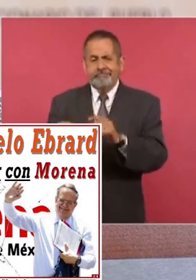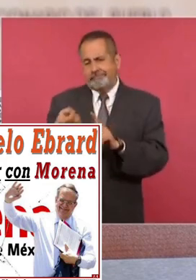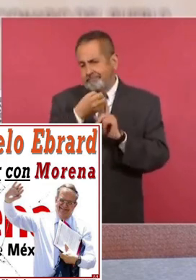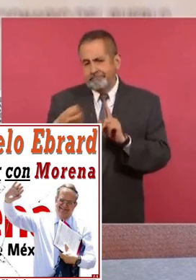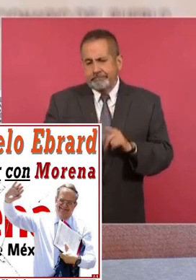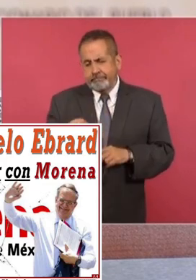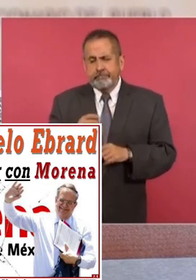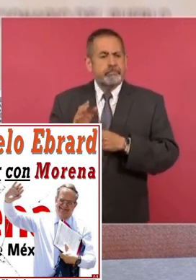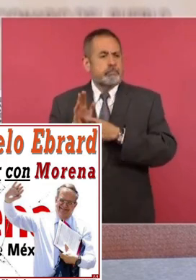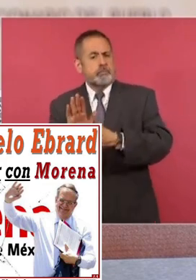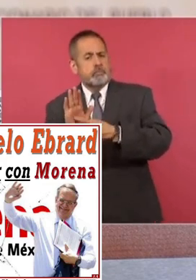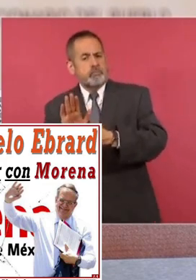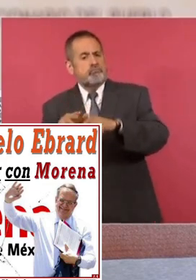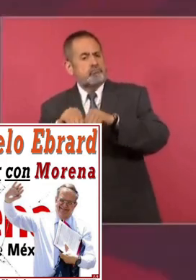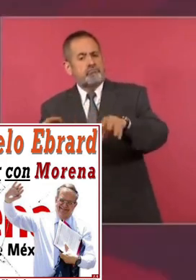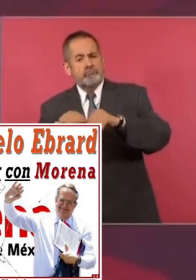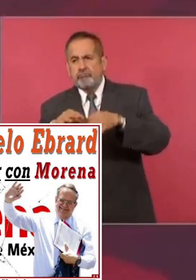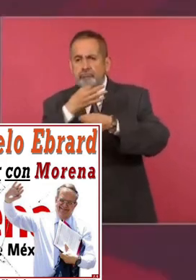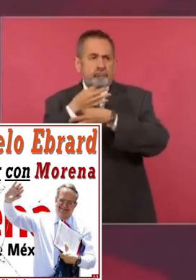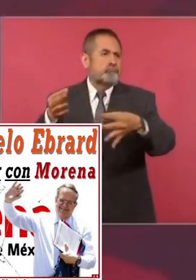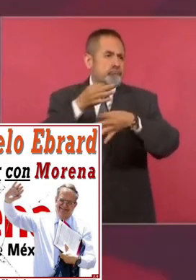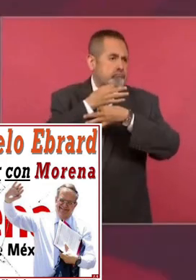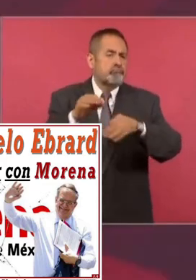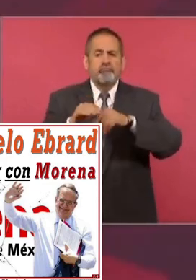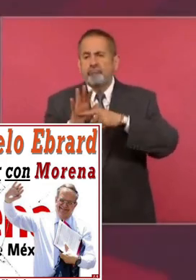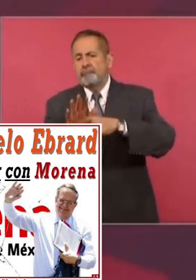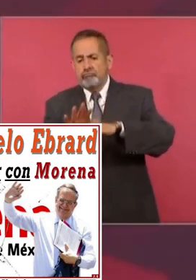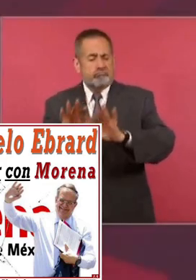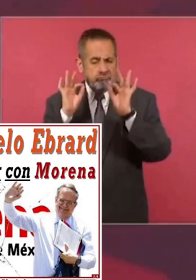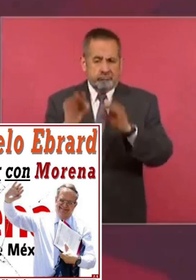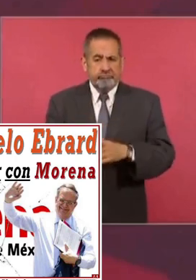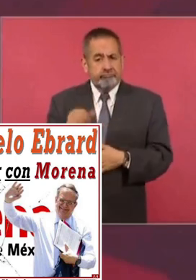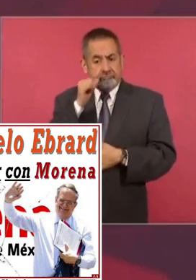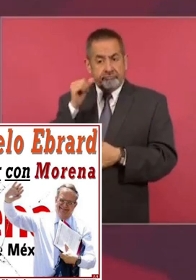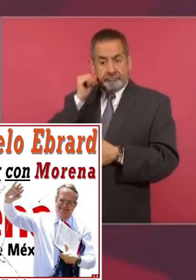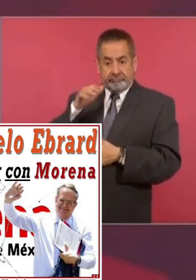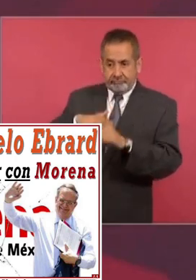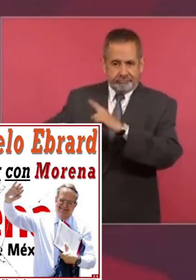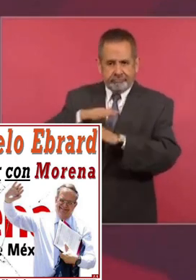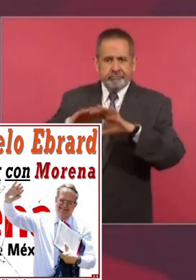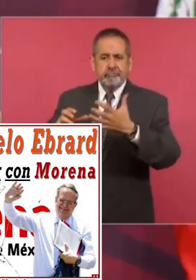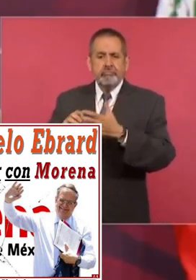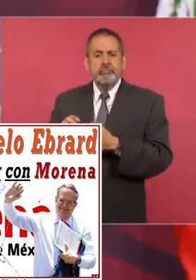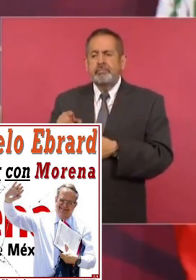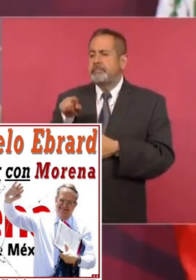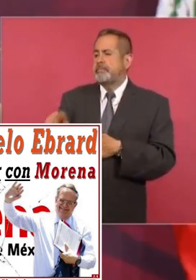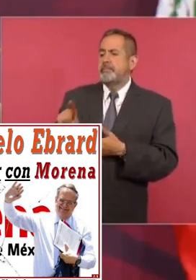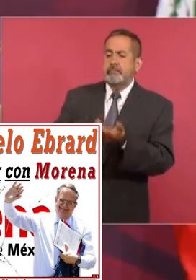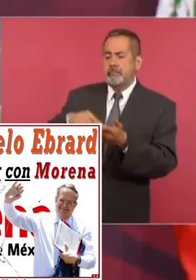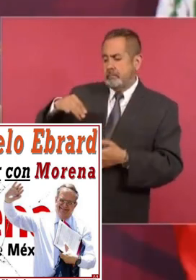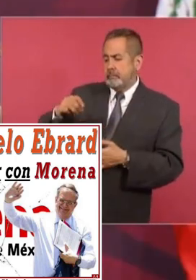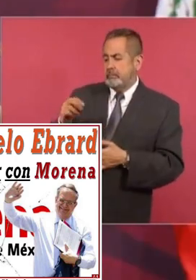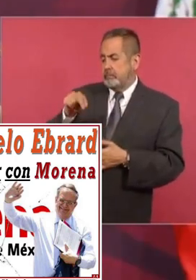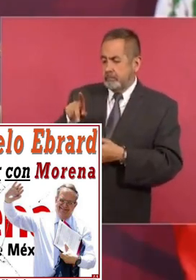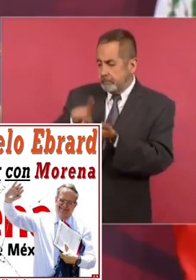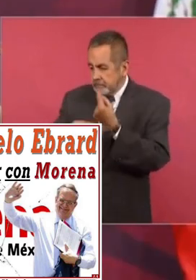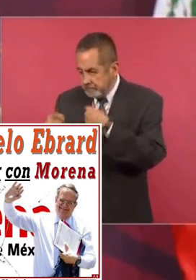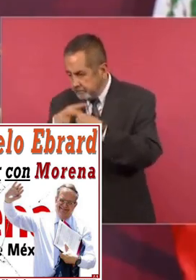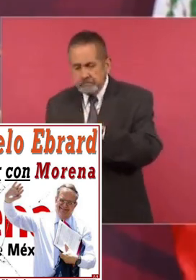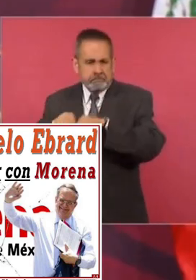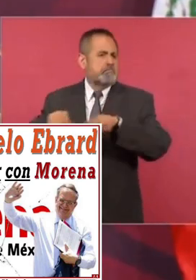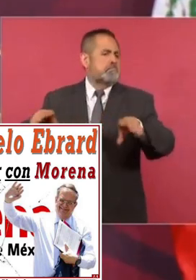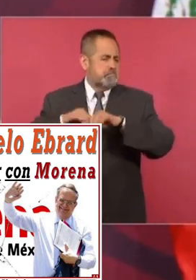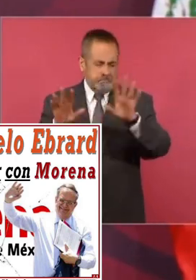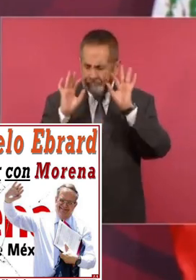venido dando cuenta de manera pública, abierta, ayer en el contexto del Consejo Nacional de Morena y pues